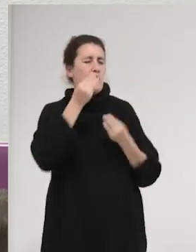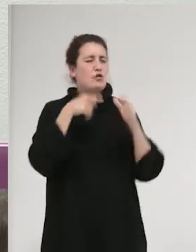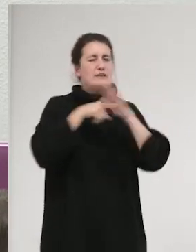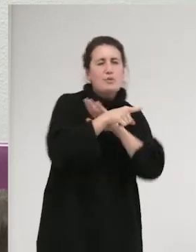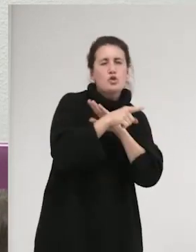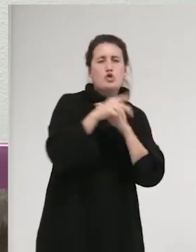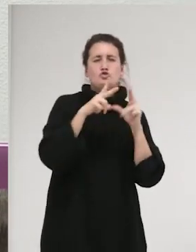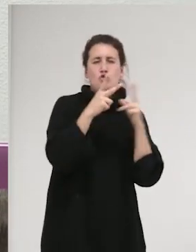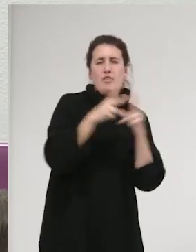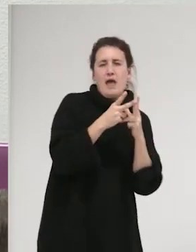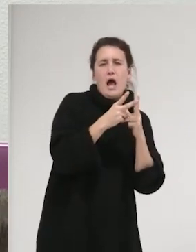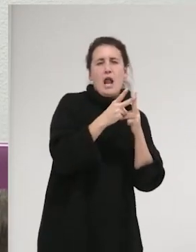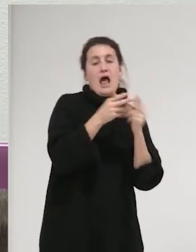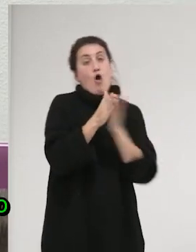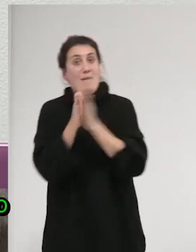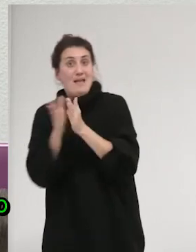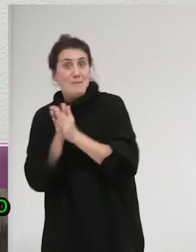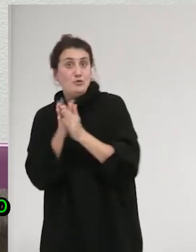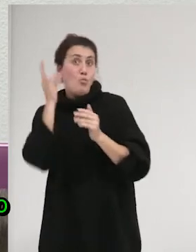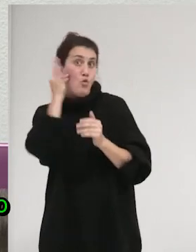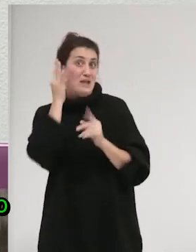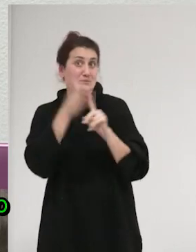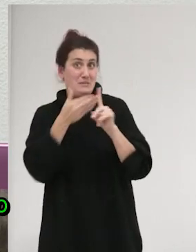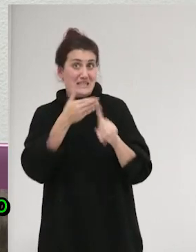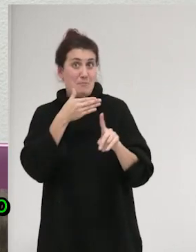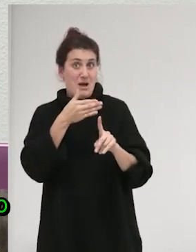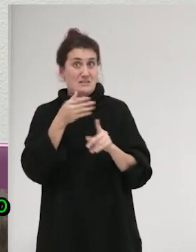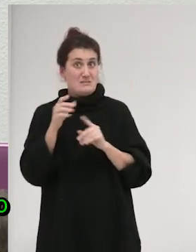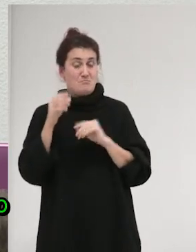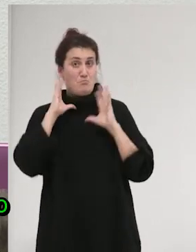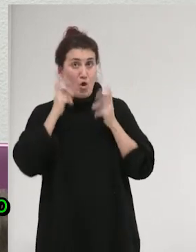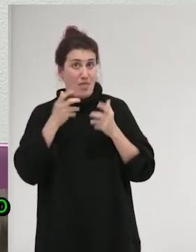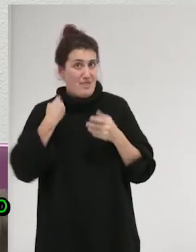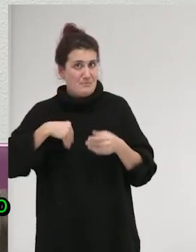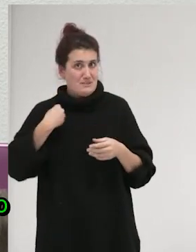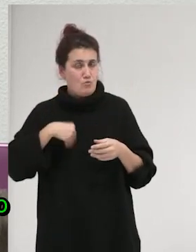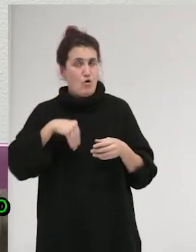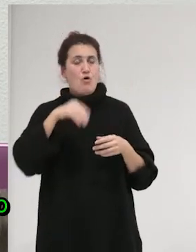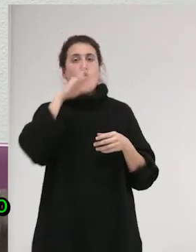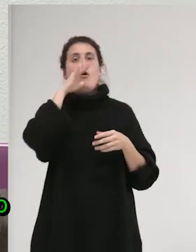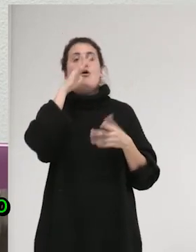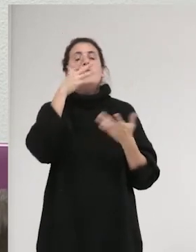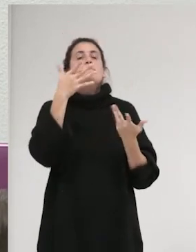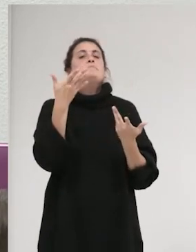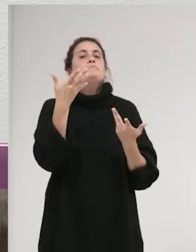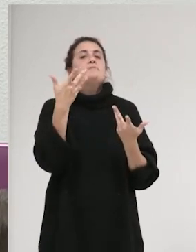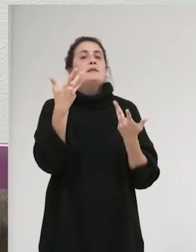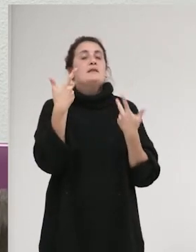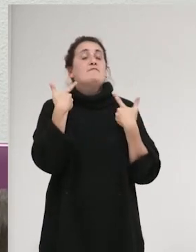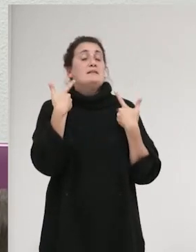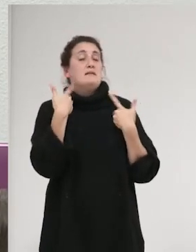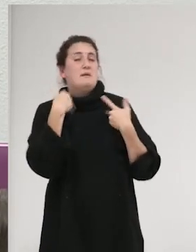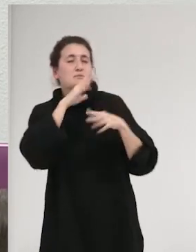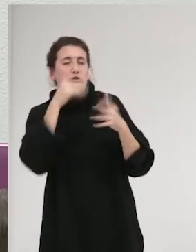acompañamiento a mujeres víctimas de violencia, me parece que es muy importante que, sobre todo en los casos de violencia sexual, aportemos, tenemos la responsabilidad